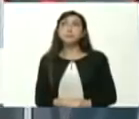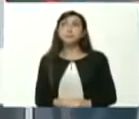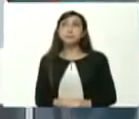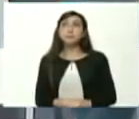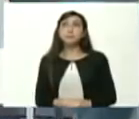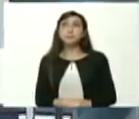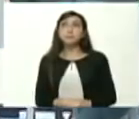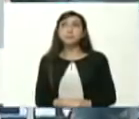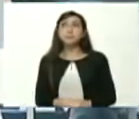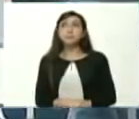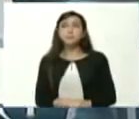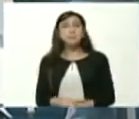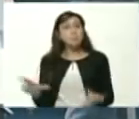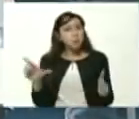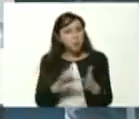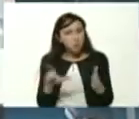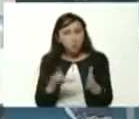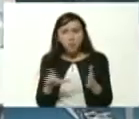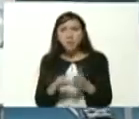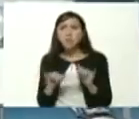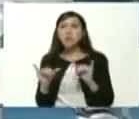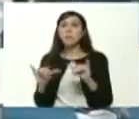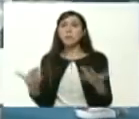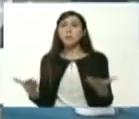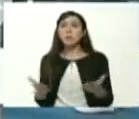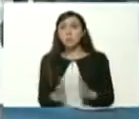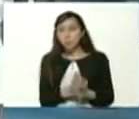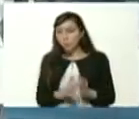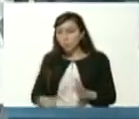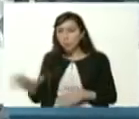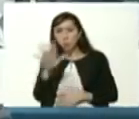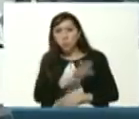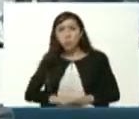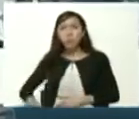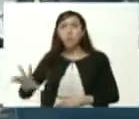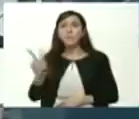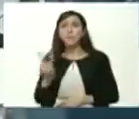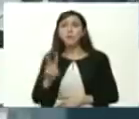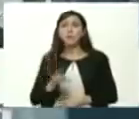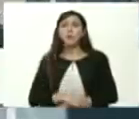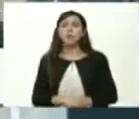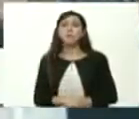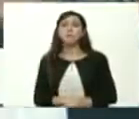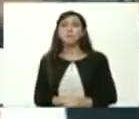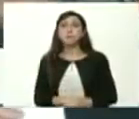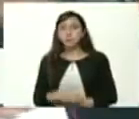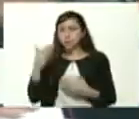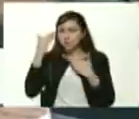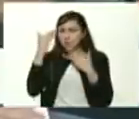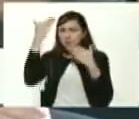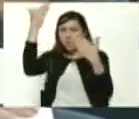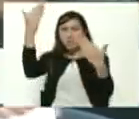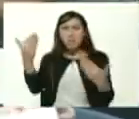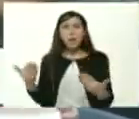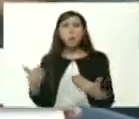de los liceos a lo largo y ancho del país, un saludo